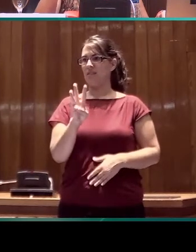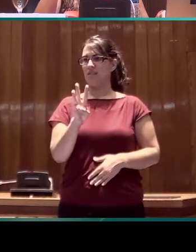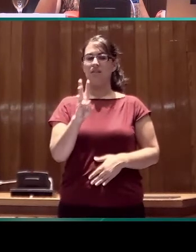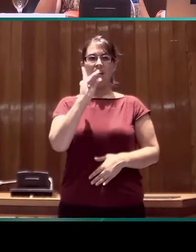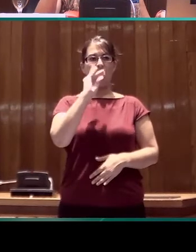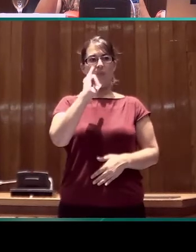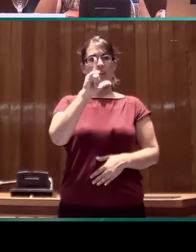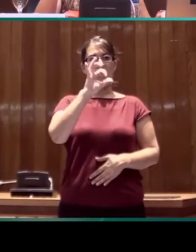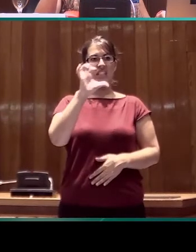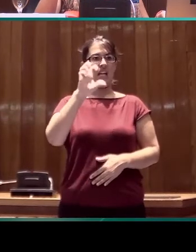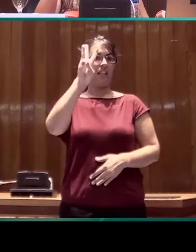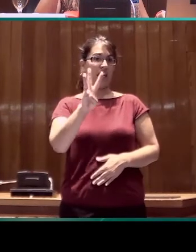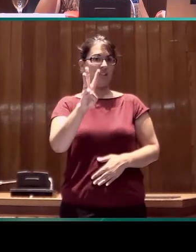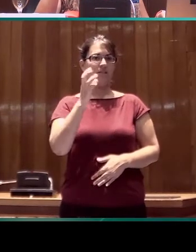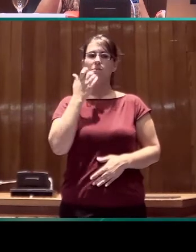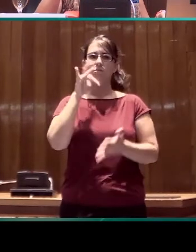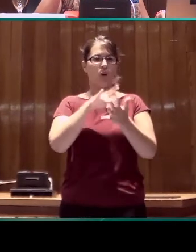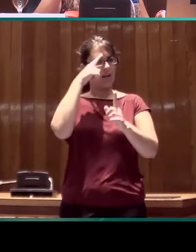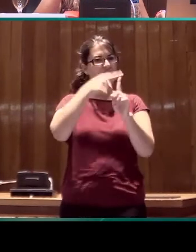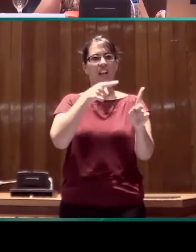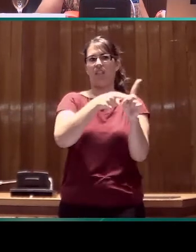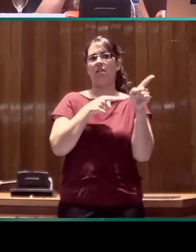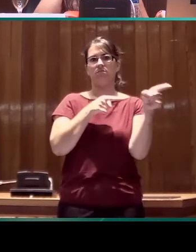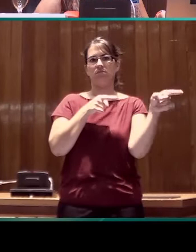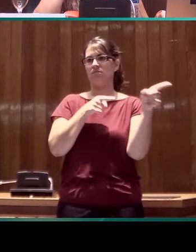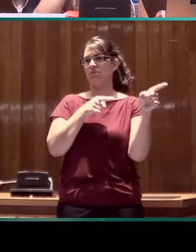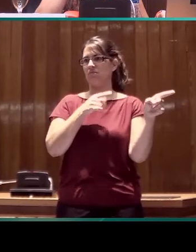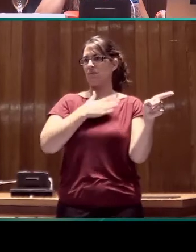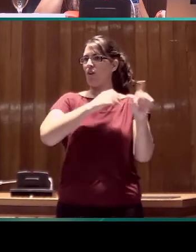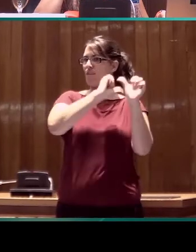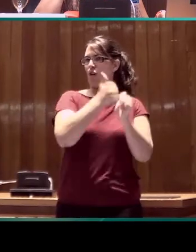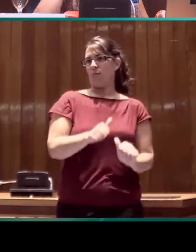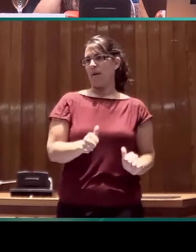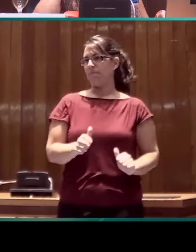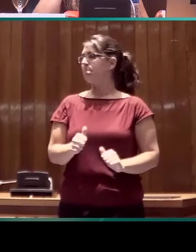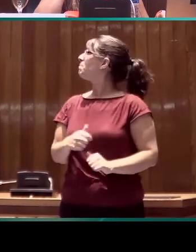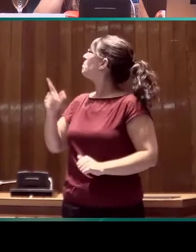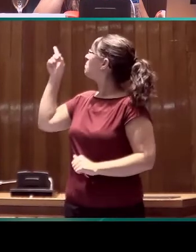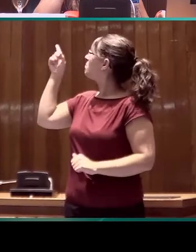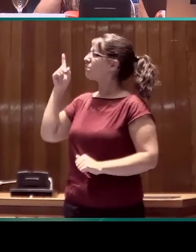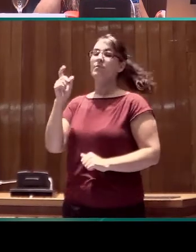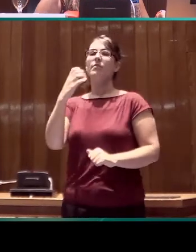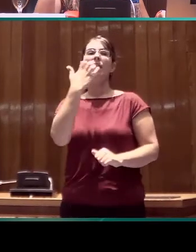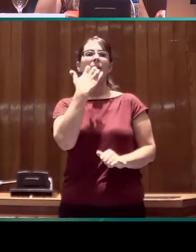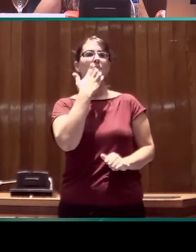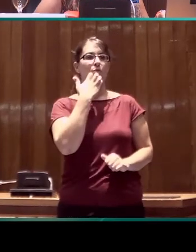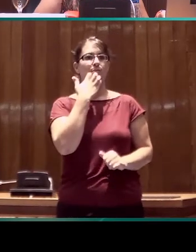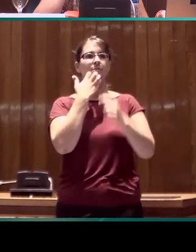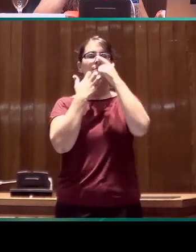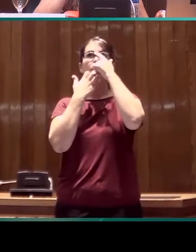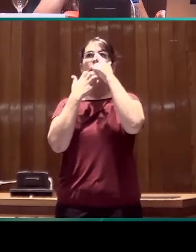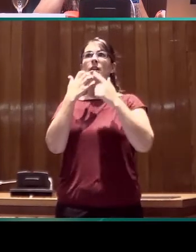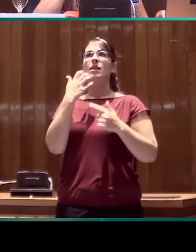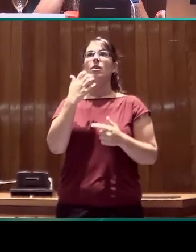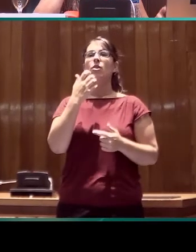hacemos notar. Es decir, tomamos esa forma del DILSE 3 como referencia. Aquí tenemos un ejemplo de cómo se diseña